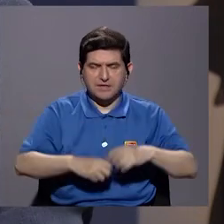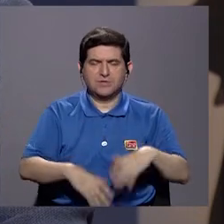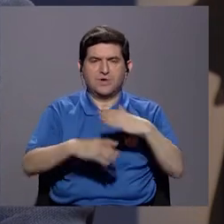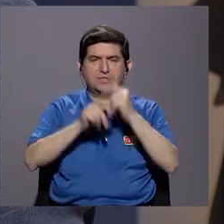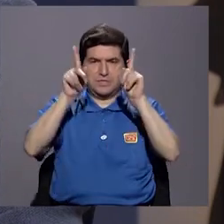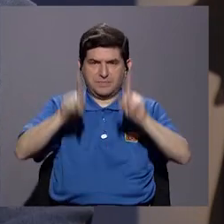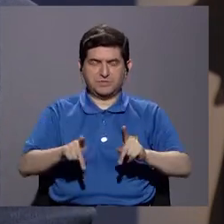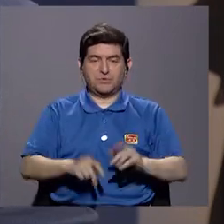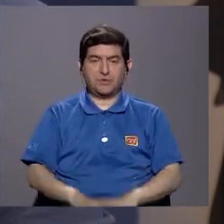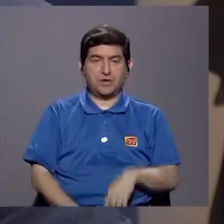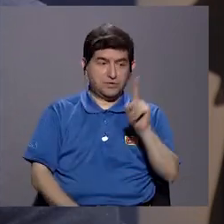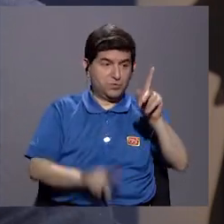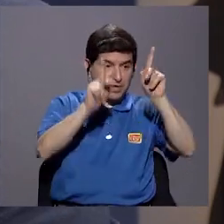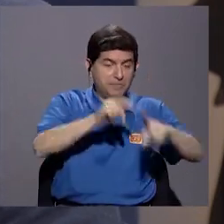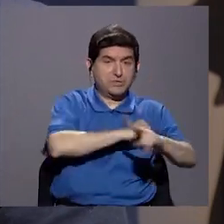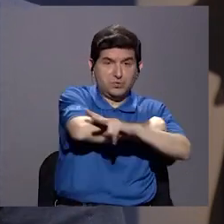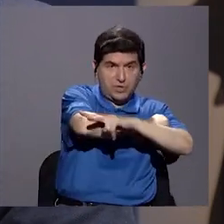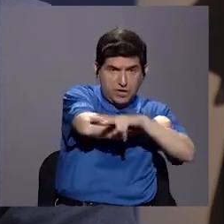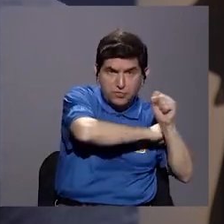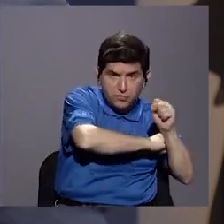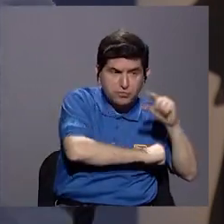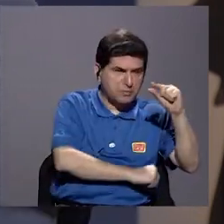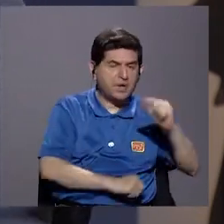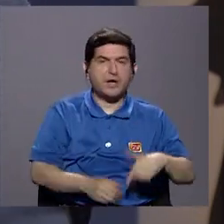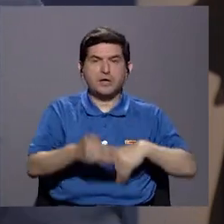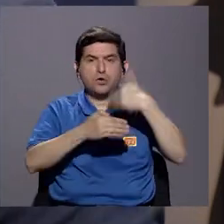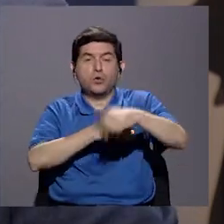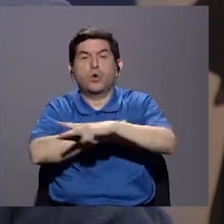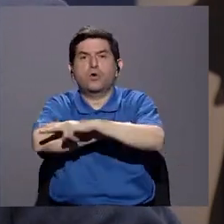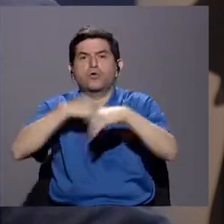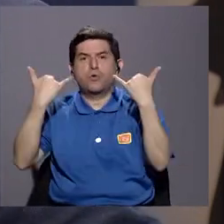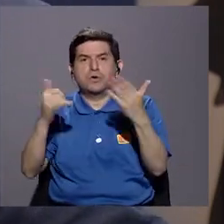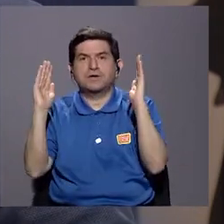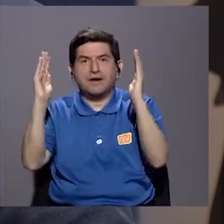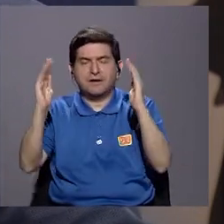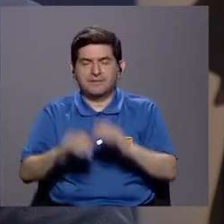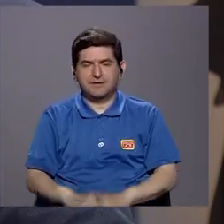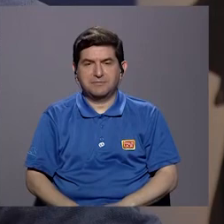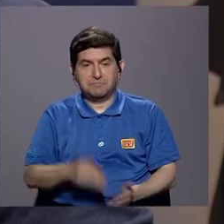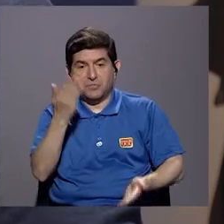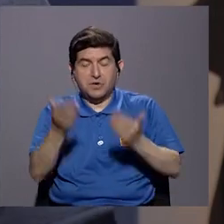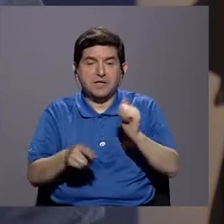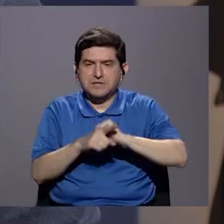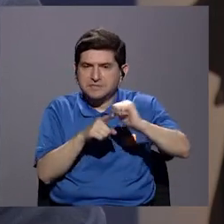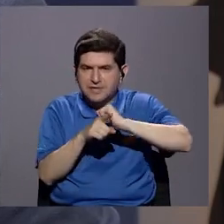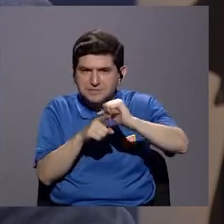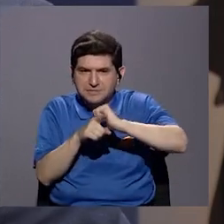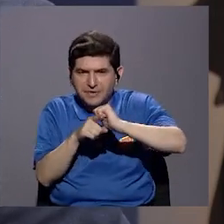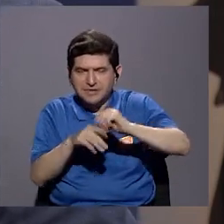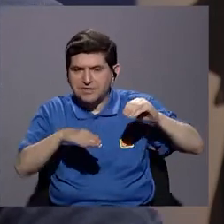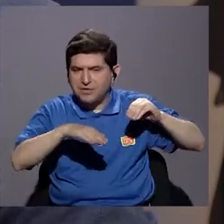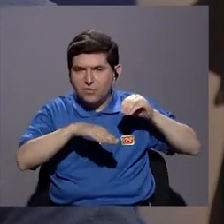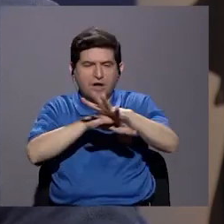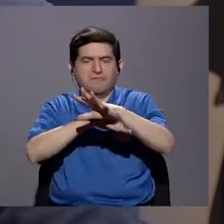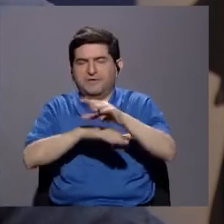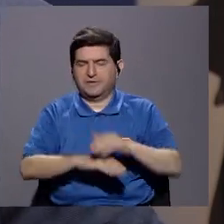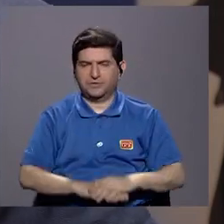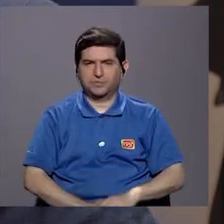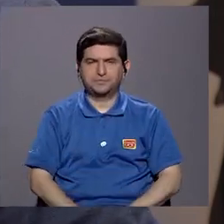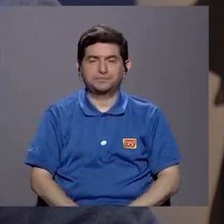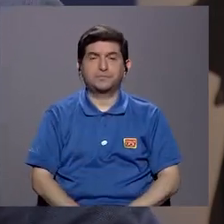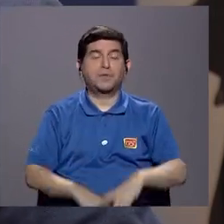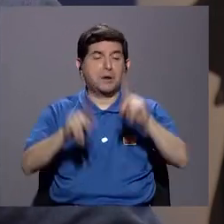Entonces, si usted llega habiendo cometido un urtico, puede terminar cometiendo un robo, porque, digamos, hay unas prácticas, qué sé yo, que terminan generando este efecto como